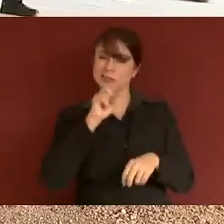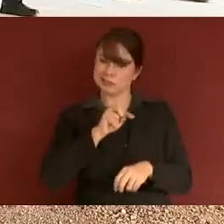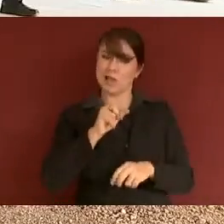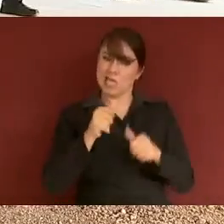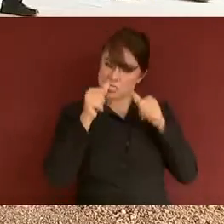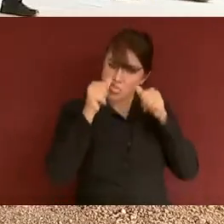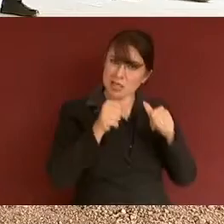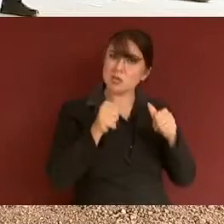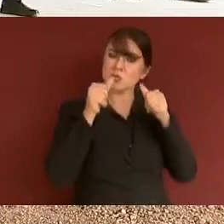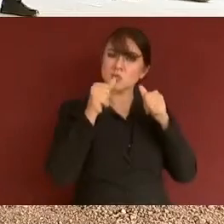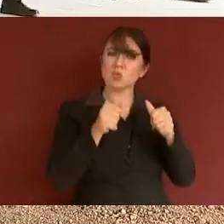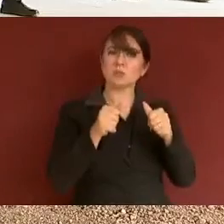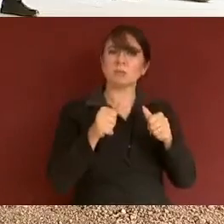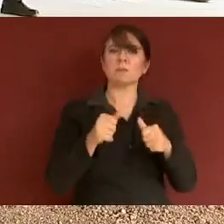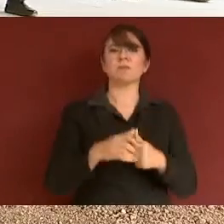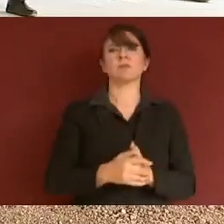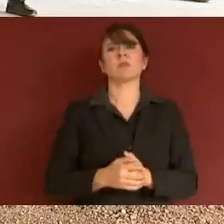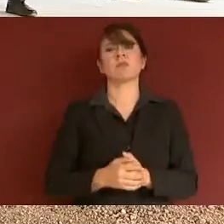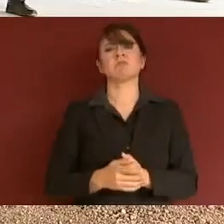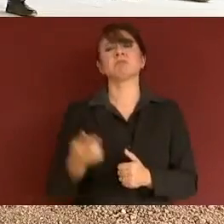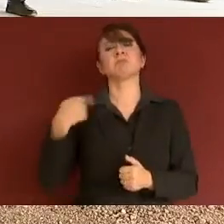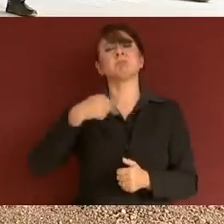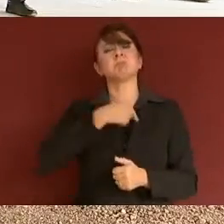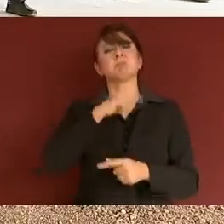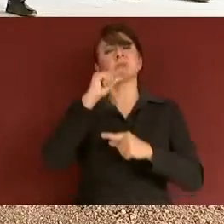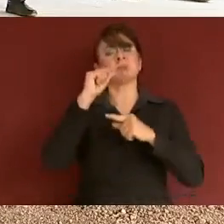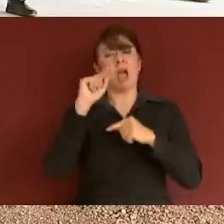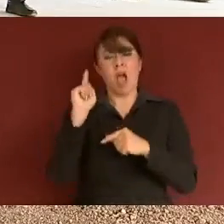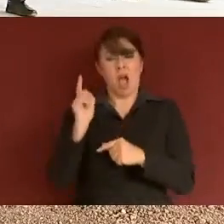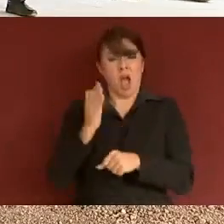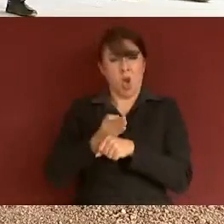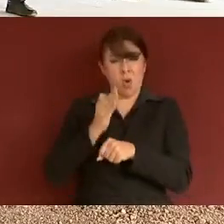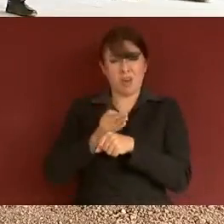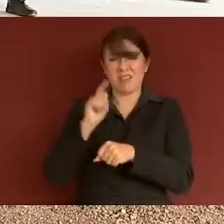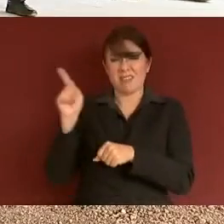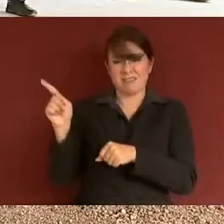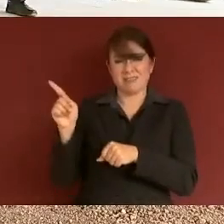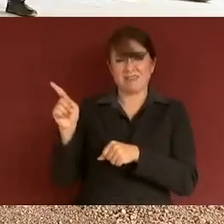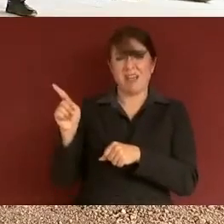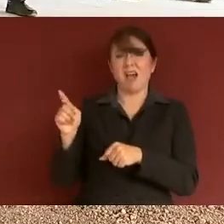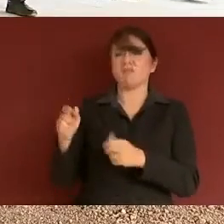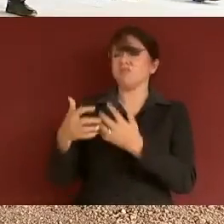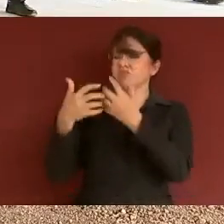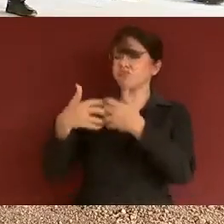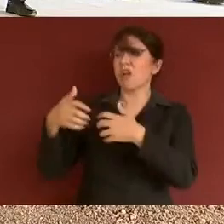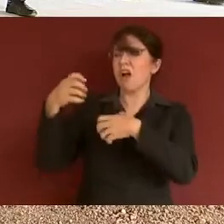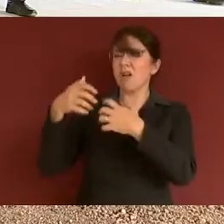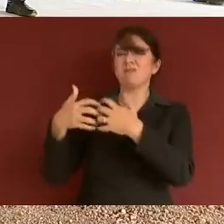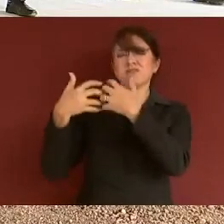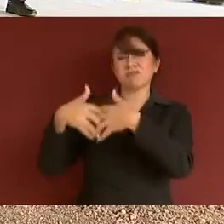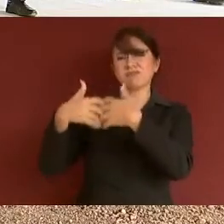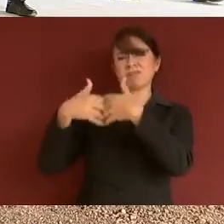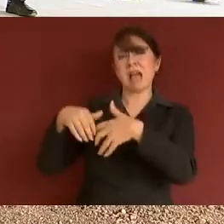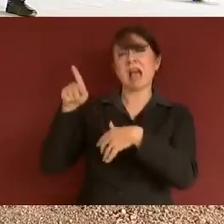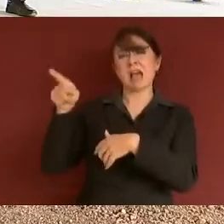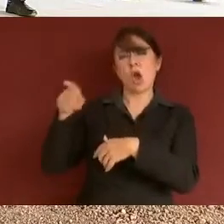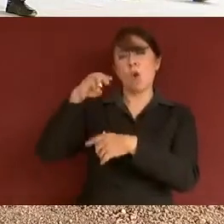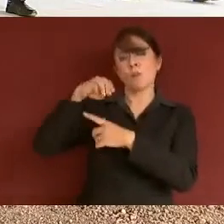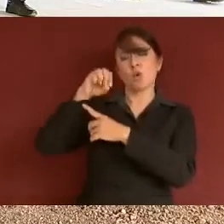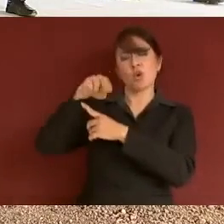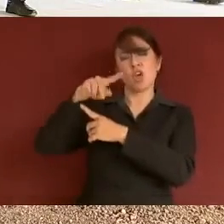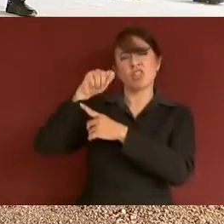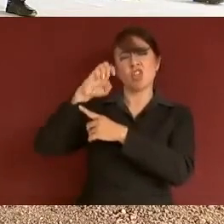por ejemplo, estamos ampliando actualmente la planta de tratamiento de Montión en beneficio de 2.000 habitantes